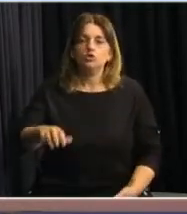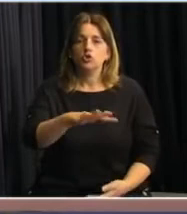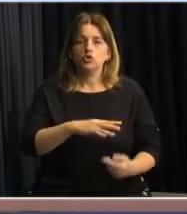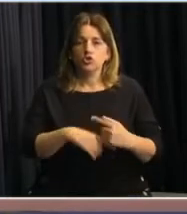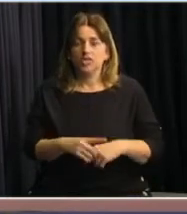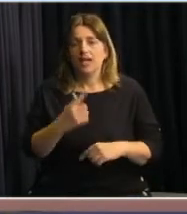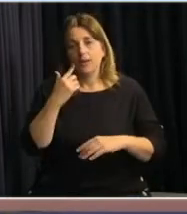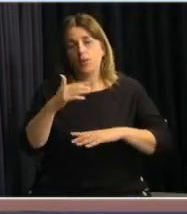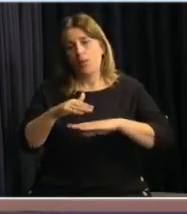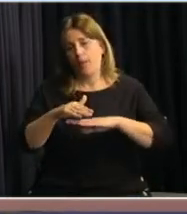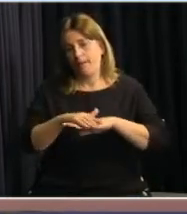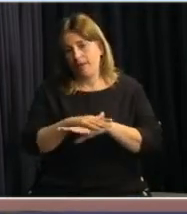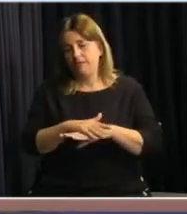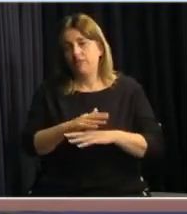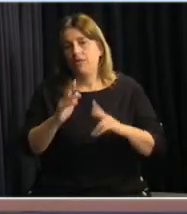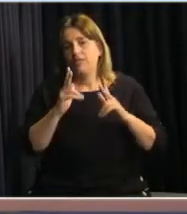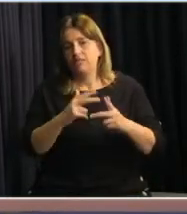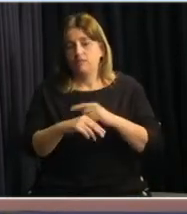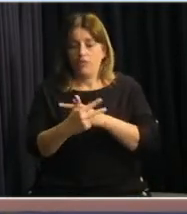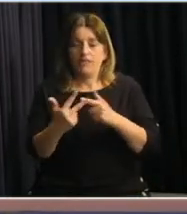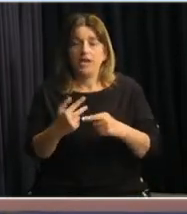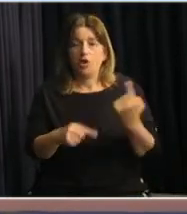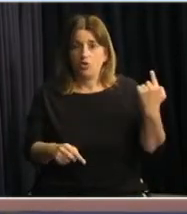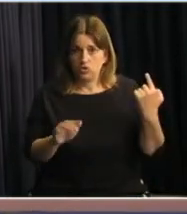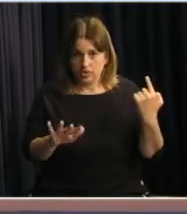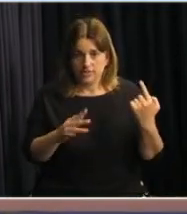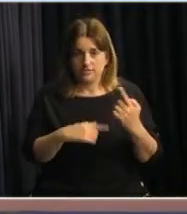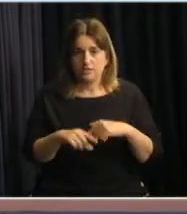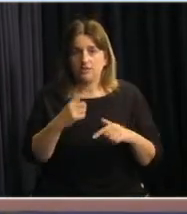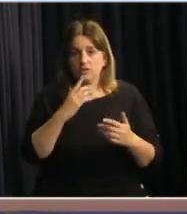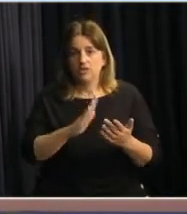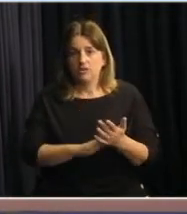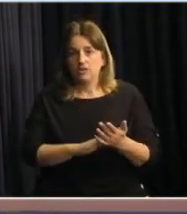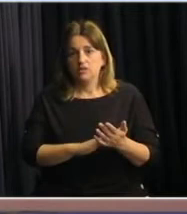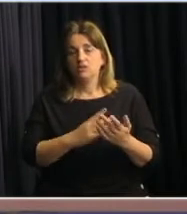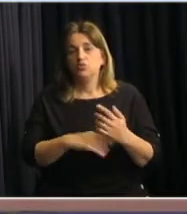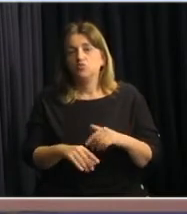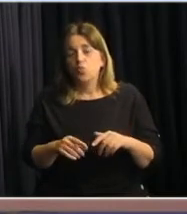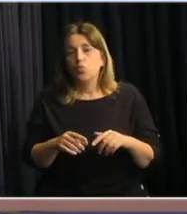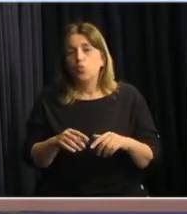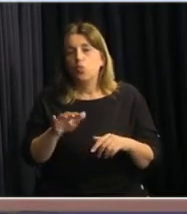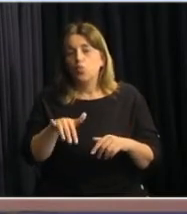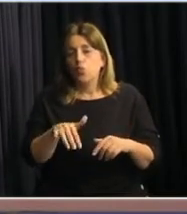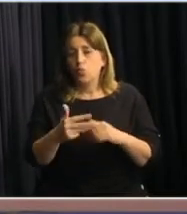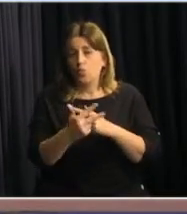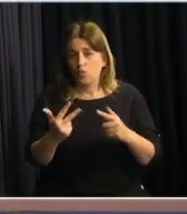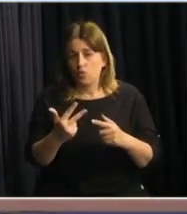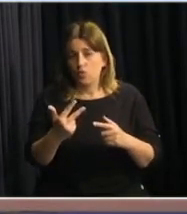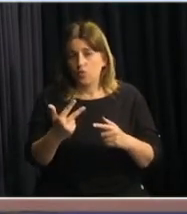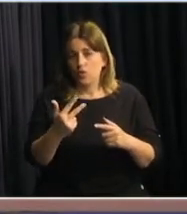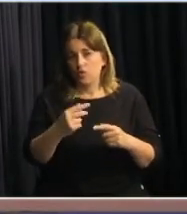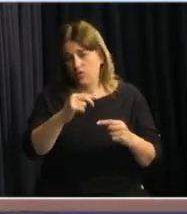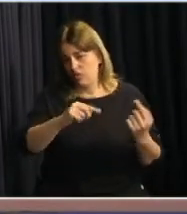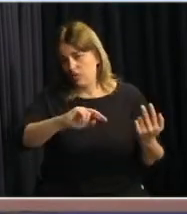que básicamente estamos hablando de tres instrumentos, que son las AFAMP duplicadas, que son las TUS